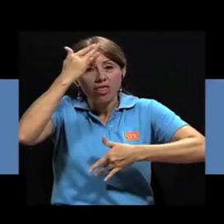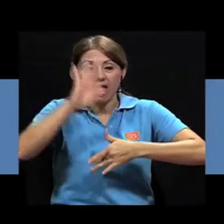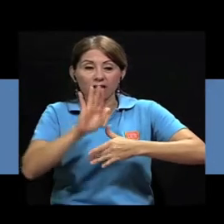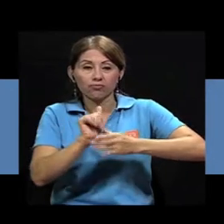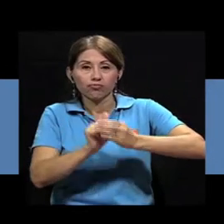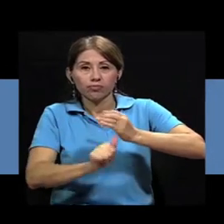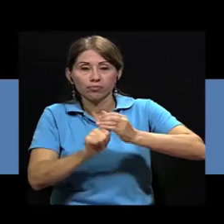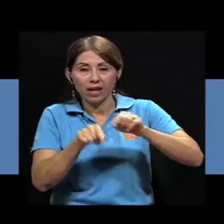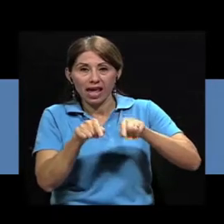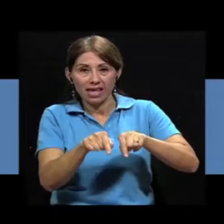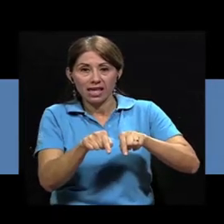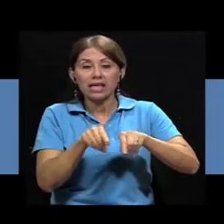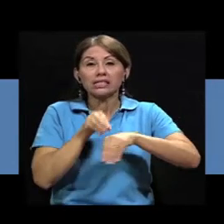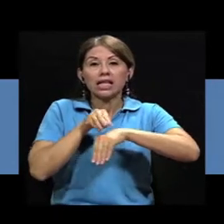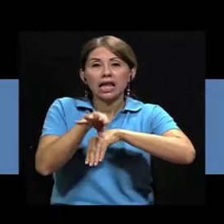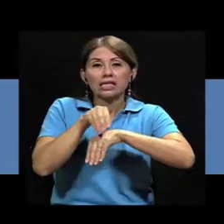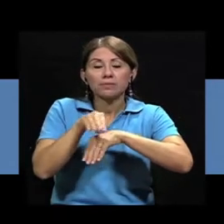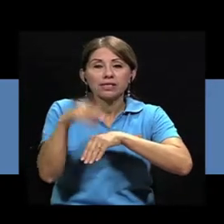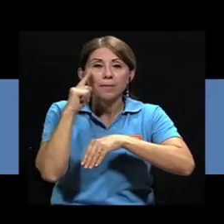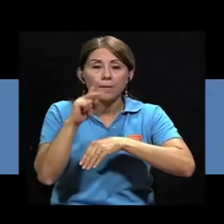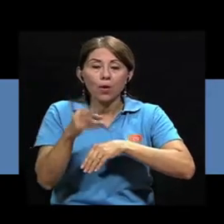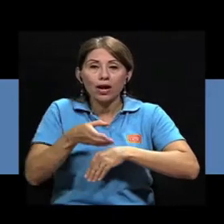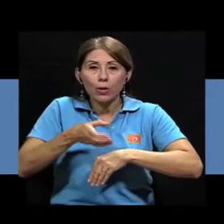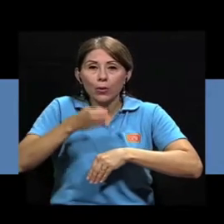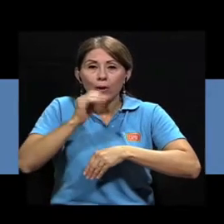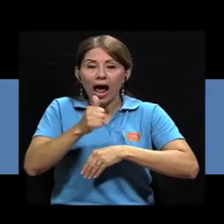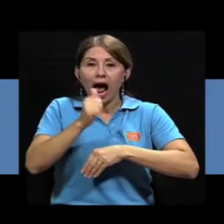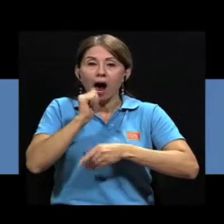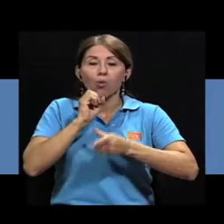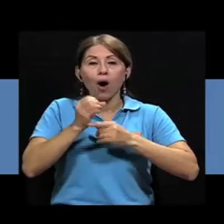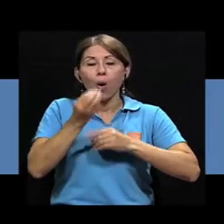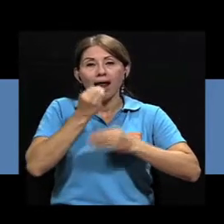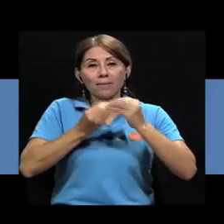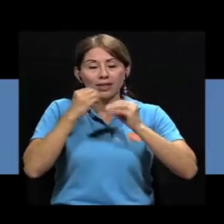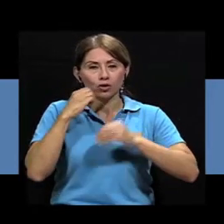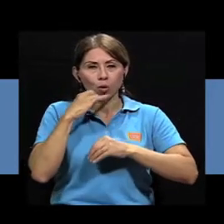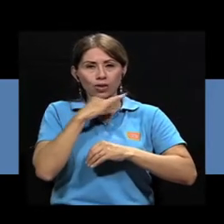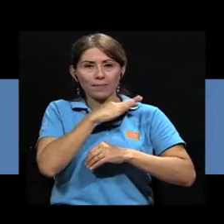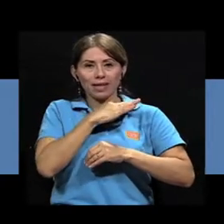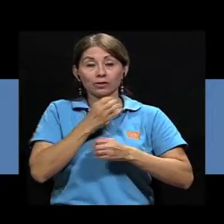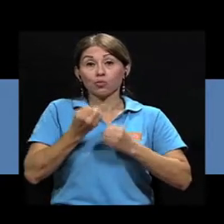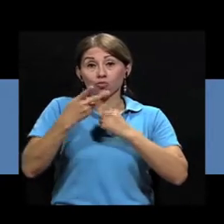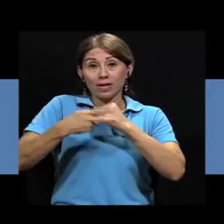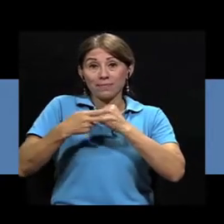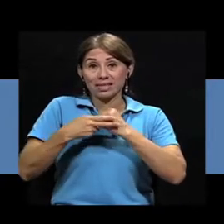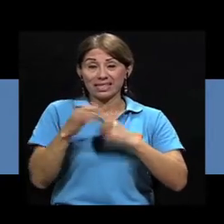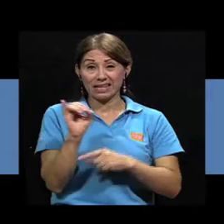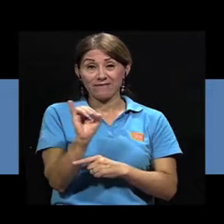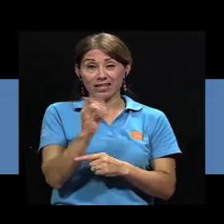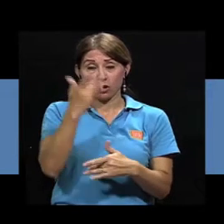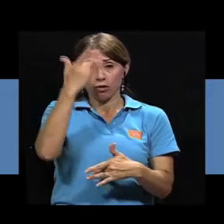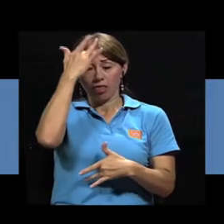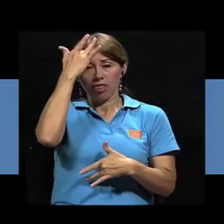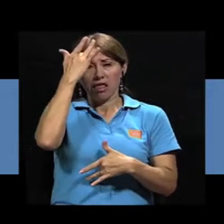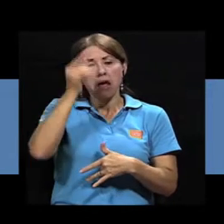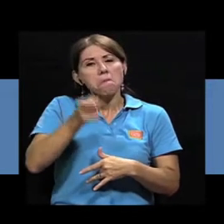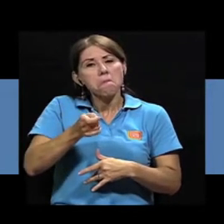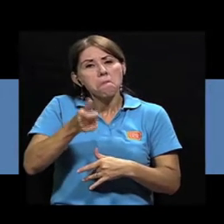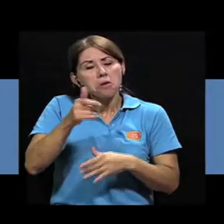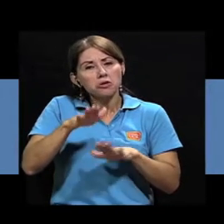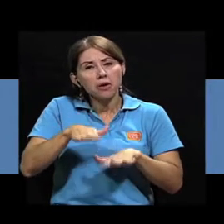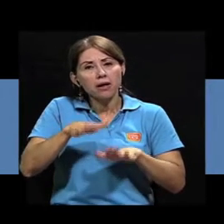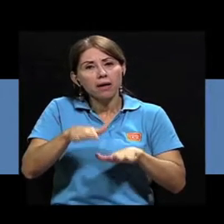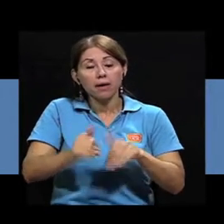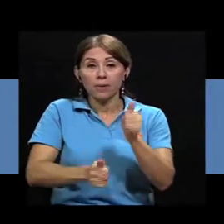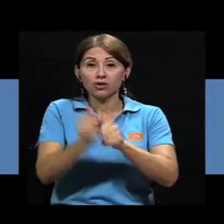y casi siempre se transmite por el consumo de agua o alimentos contaminados. En muchos casos la infección es leve y la